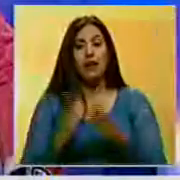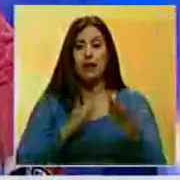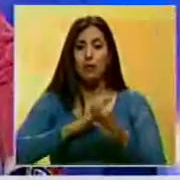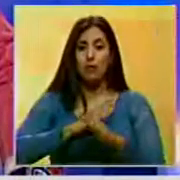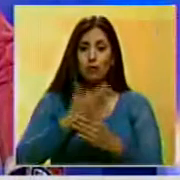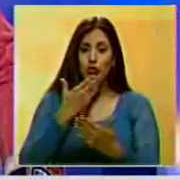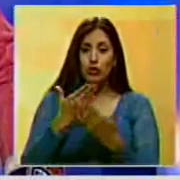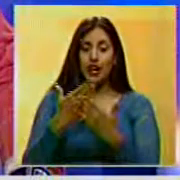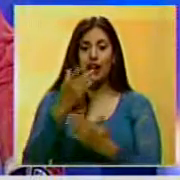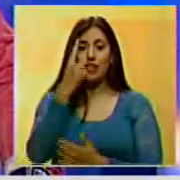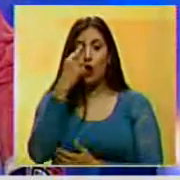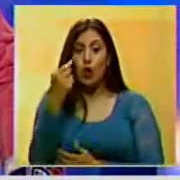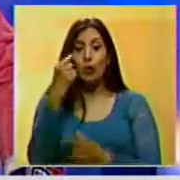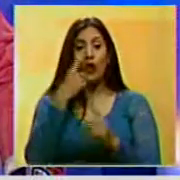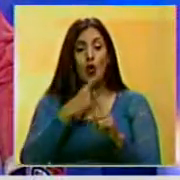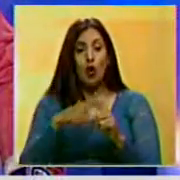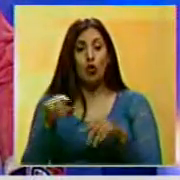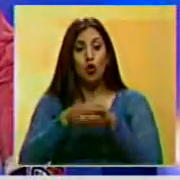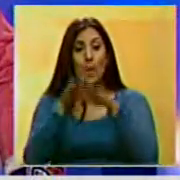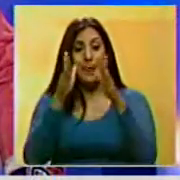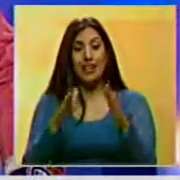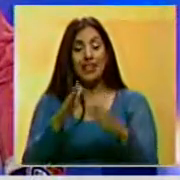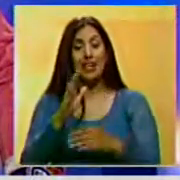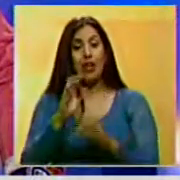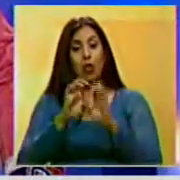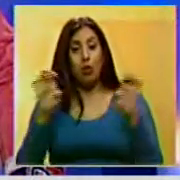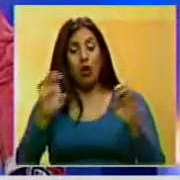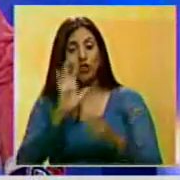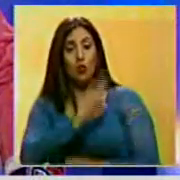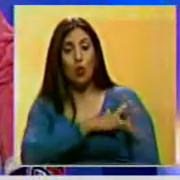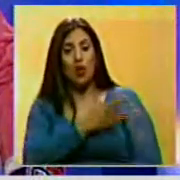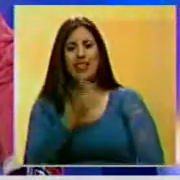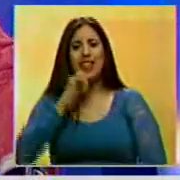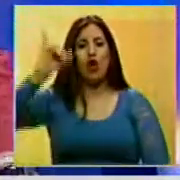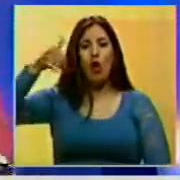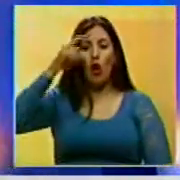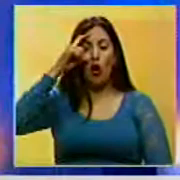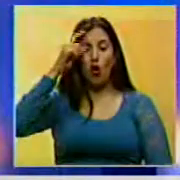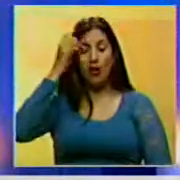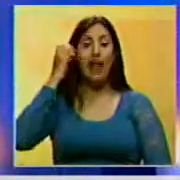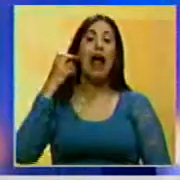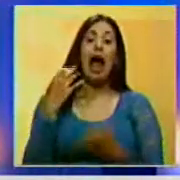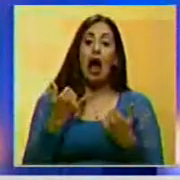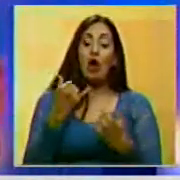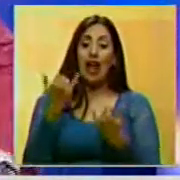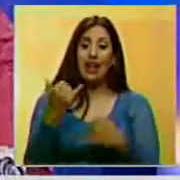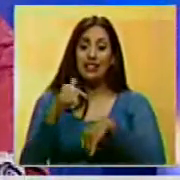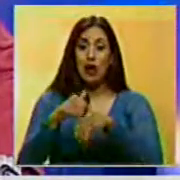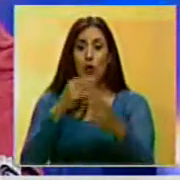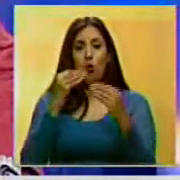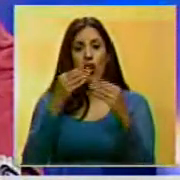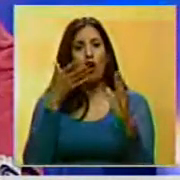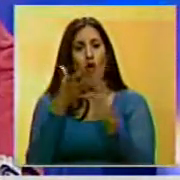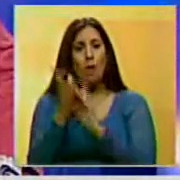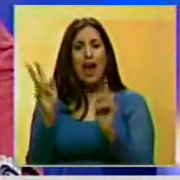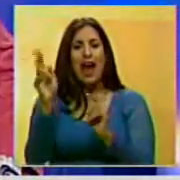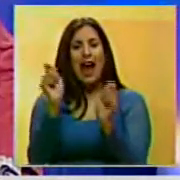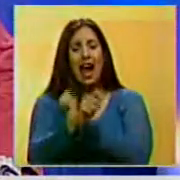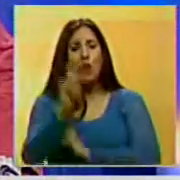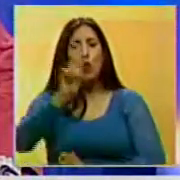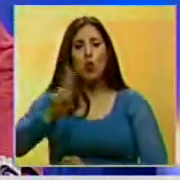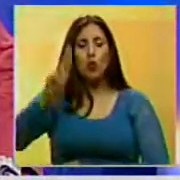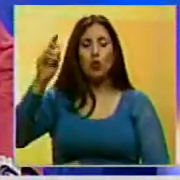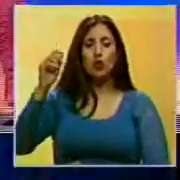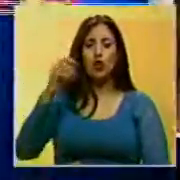Muchísimas gracias, Oliver. El ministro de Educación Universitaria, Ciencia y Tecnología, Jorge Arreaza, habla a esta hora sobre el cambio del uso horario